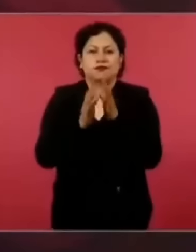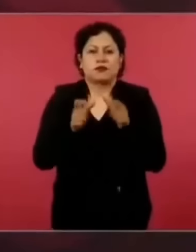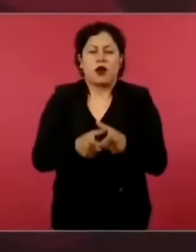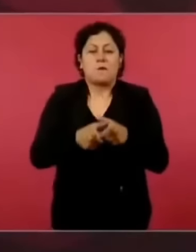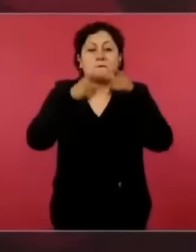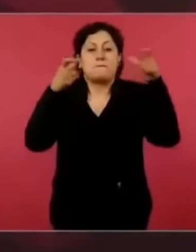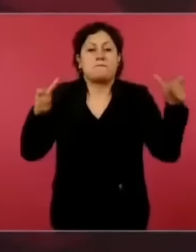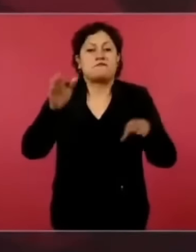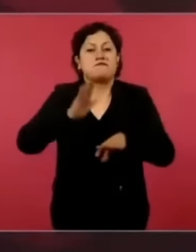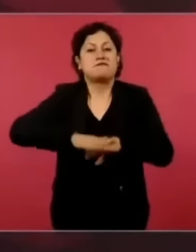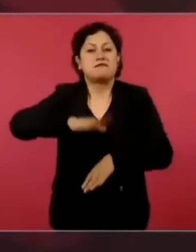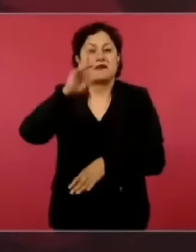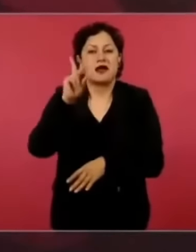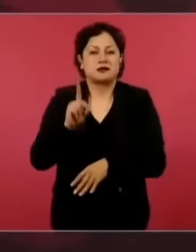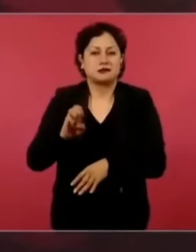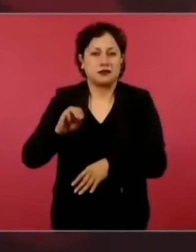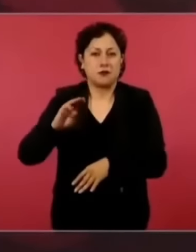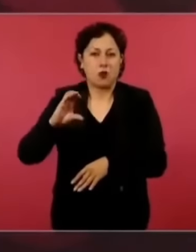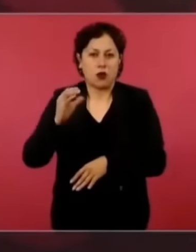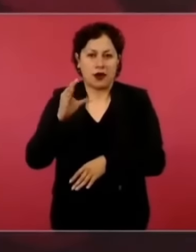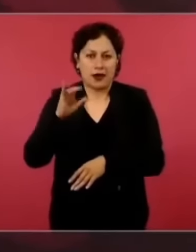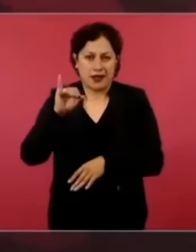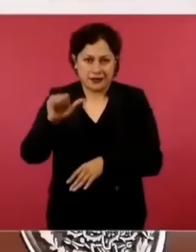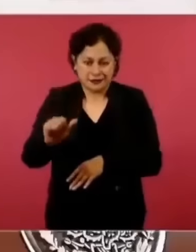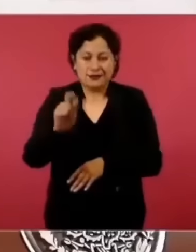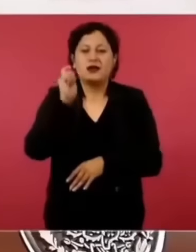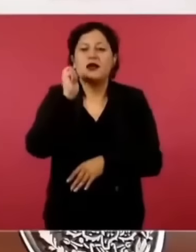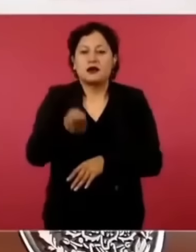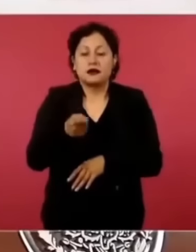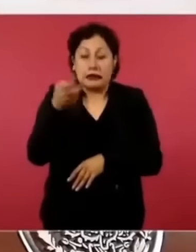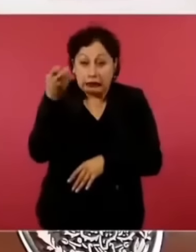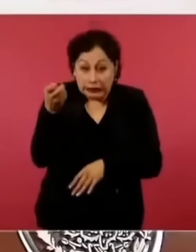ser el propósito, democracia auténtica,